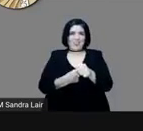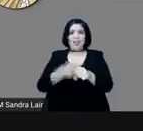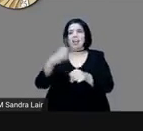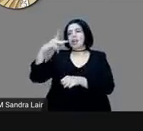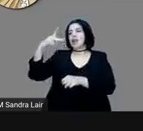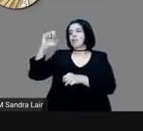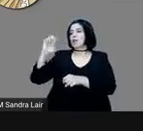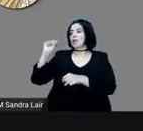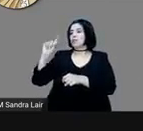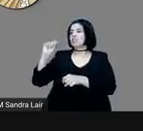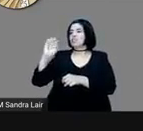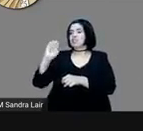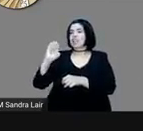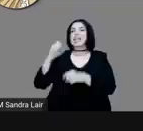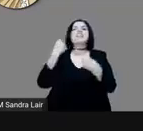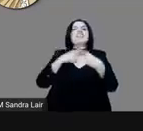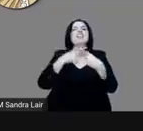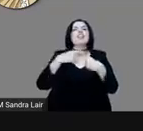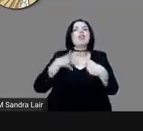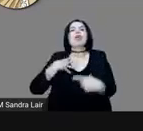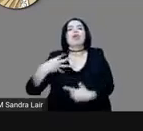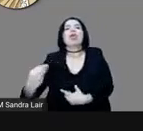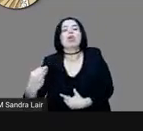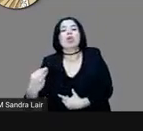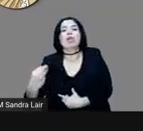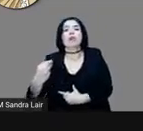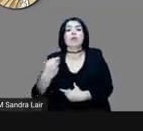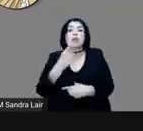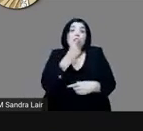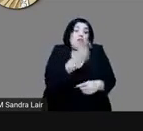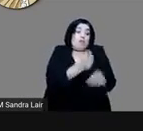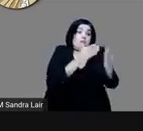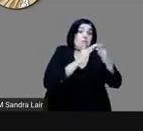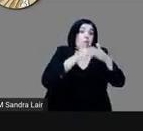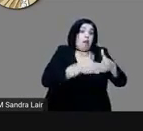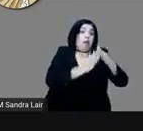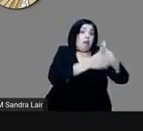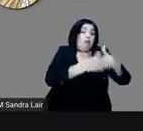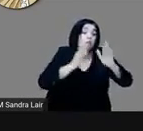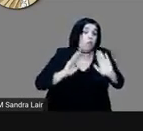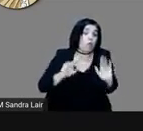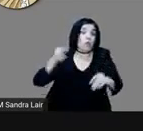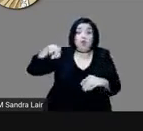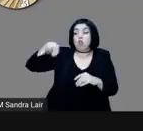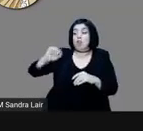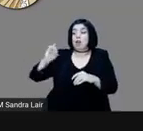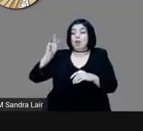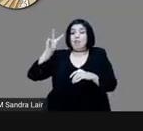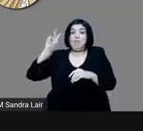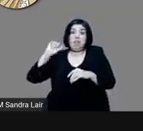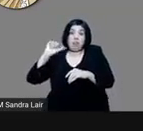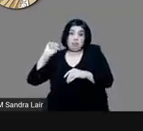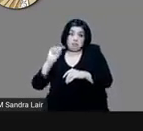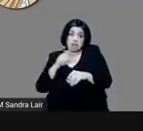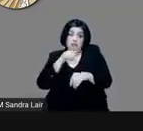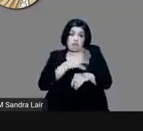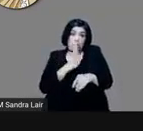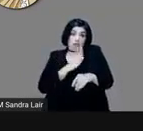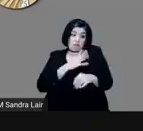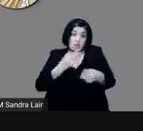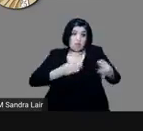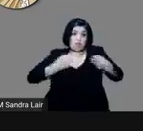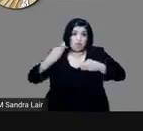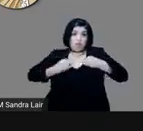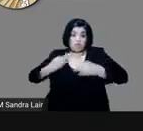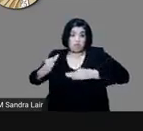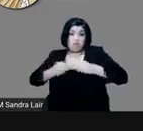venía en los barcos de Narváez y que traía la viruela. El hecho es que se expande